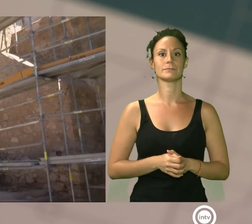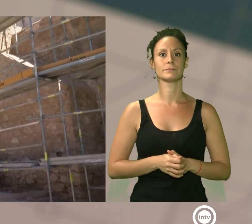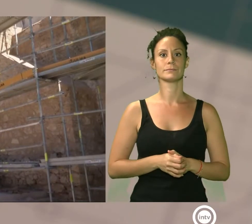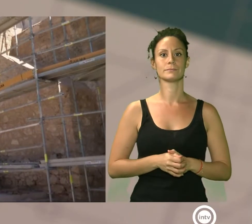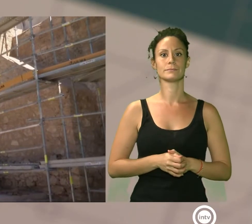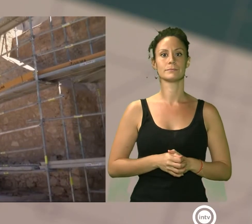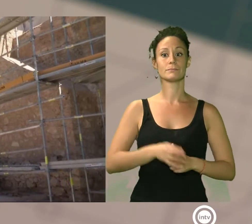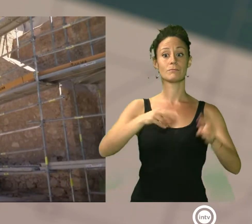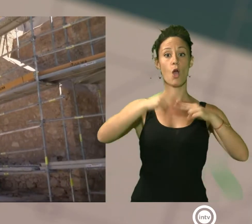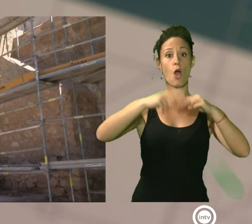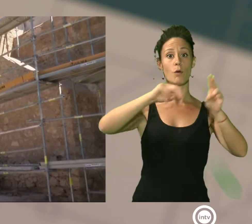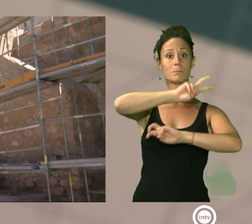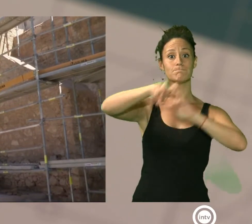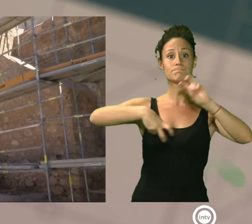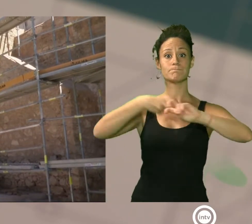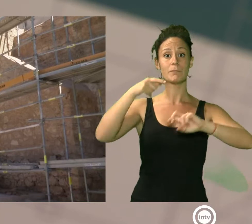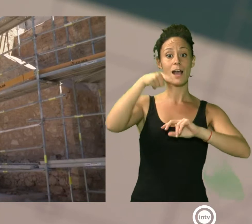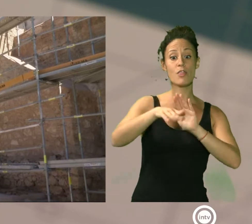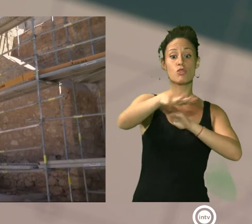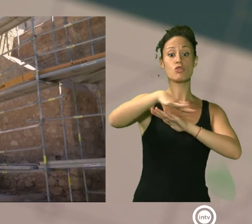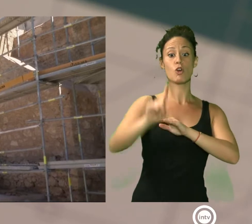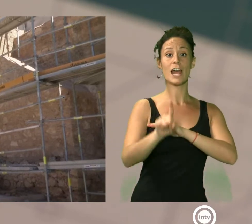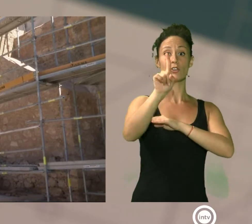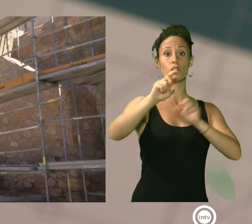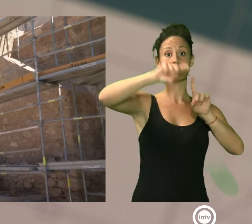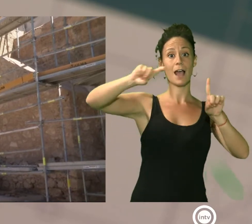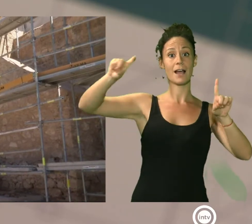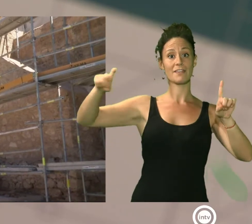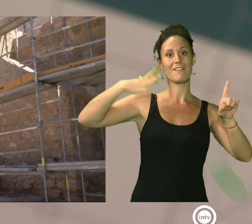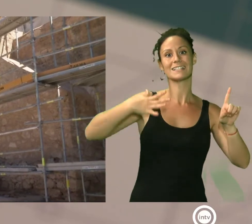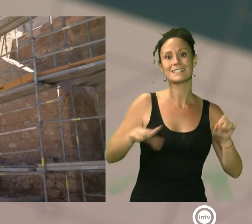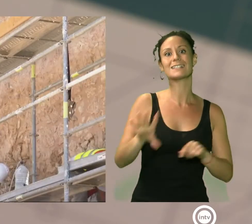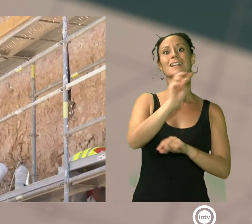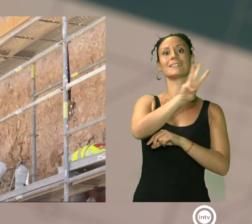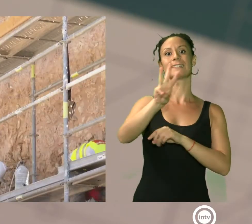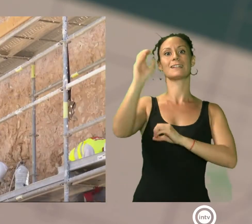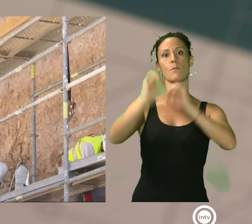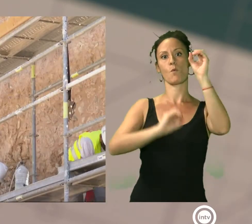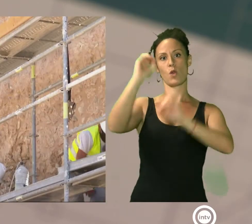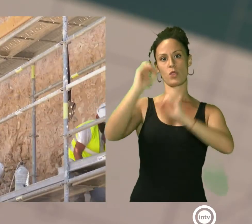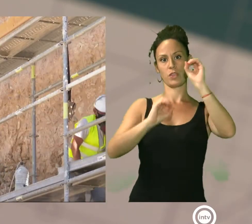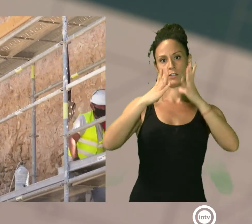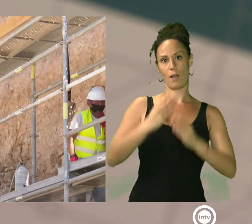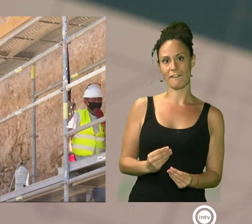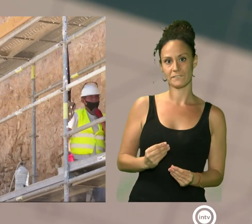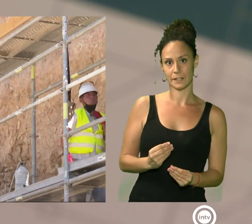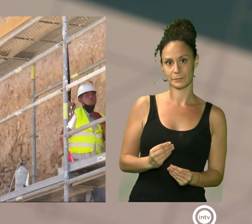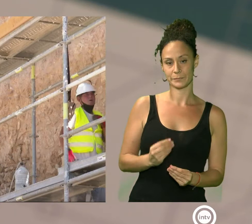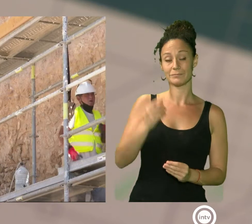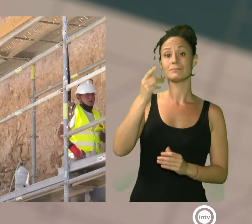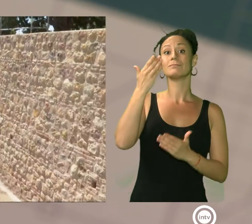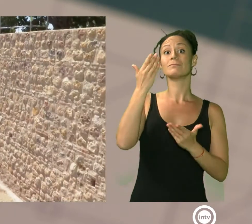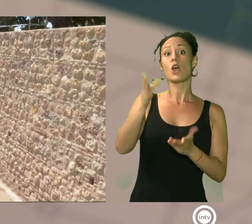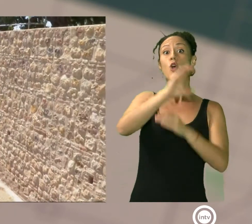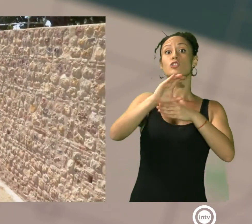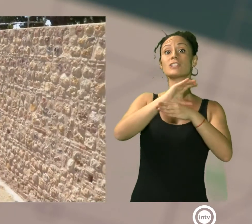Las obras de remodelación del Frente Norte de la Alcazaba alcanzan ya un 33% de su ejecución. Así lo ha anunciado la consejera